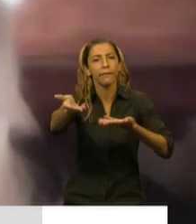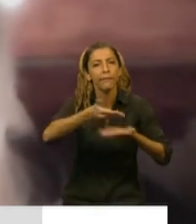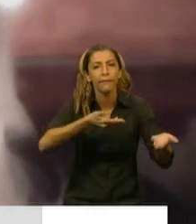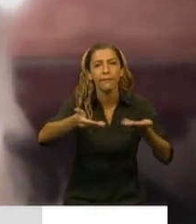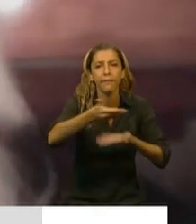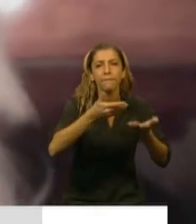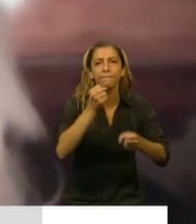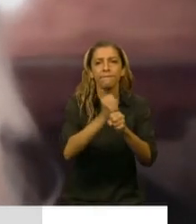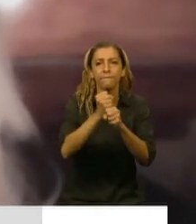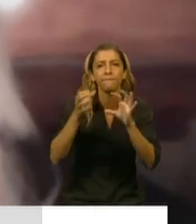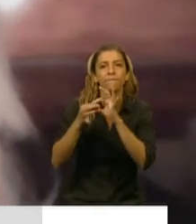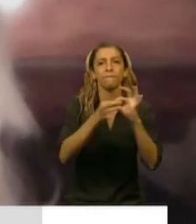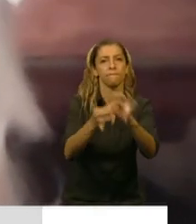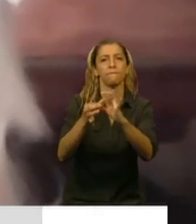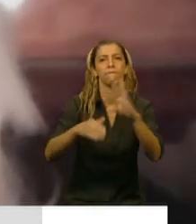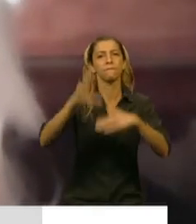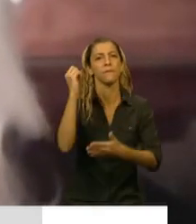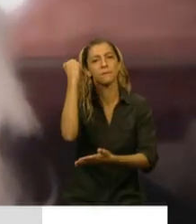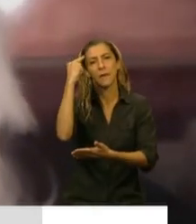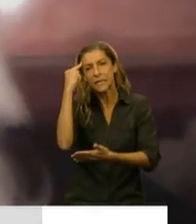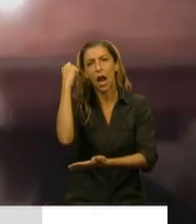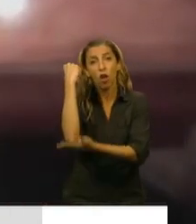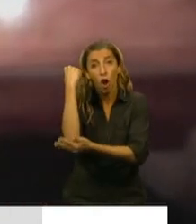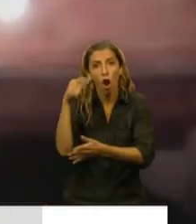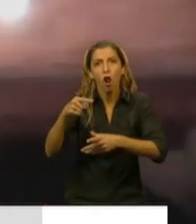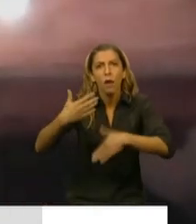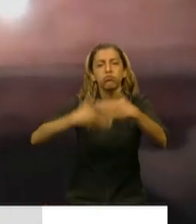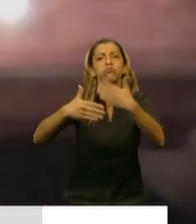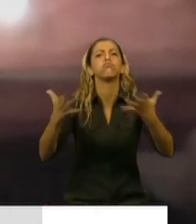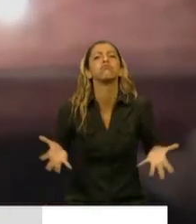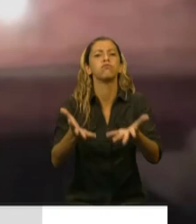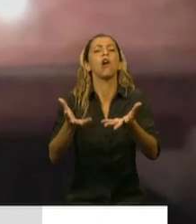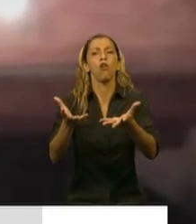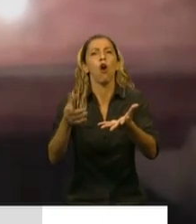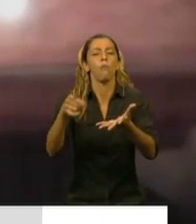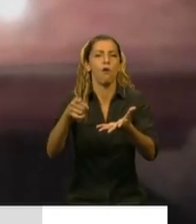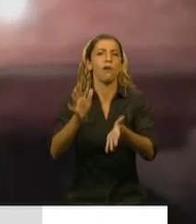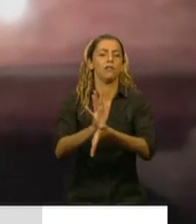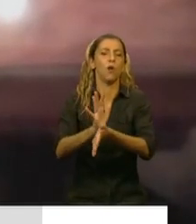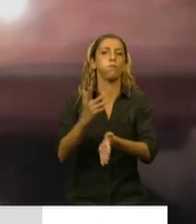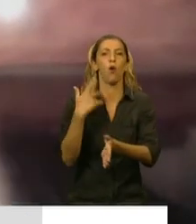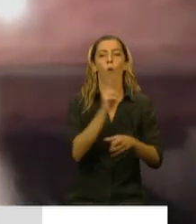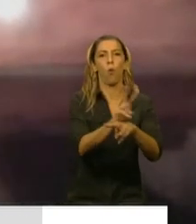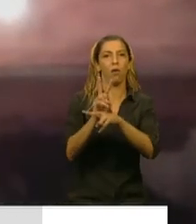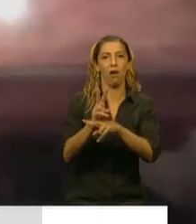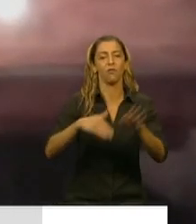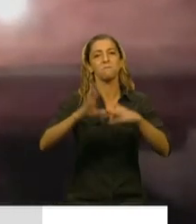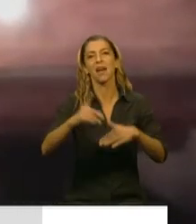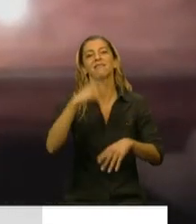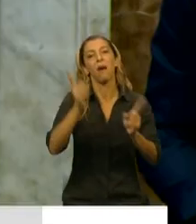producción y el trabajo. Y en el centro de nuestras preocupaciones y esfuerzos, el hombre. Muchas gracias, señor presidente.